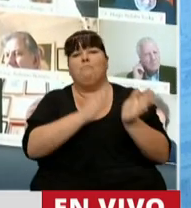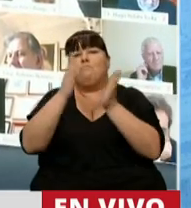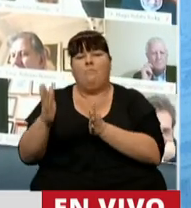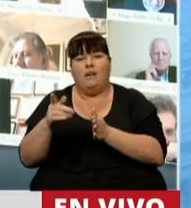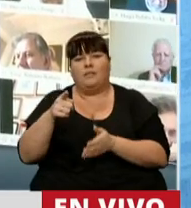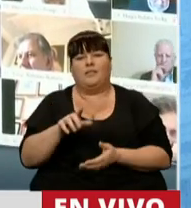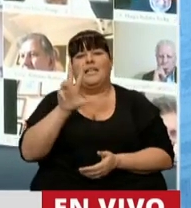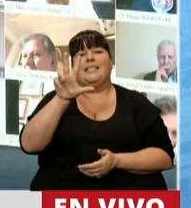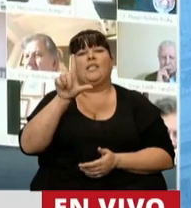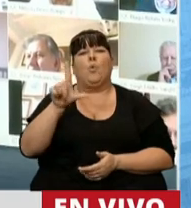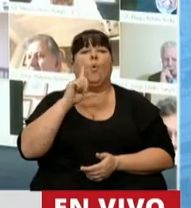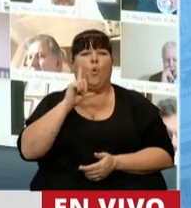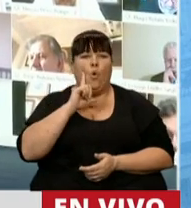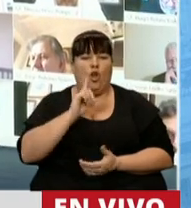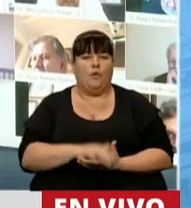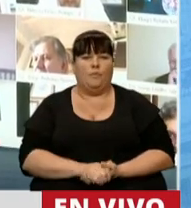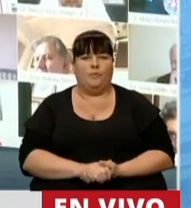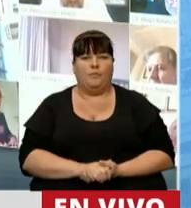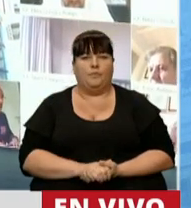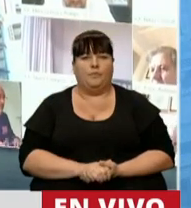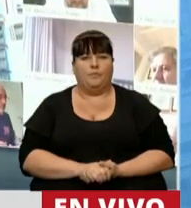31 de julio.